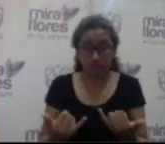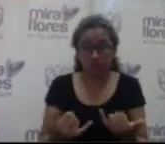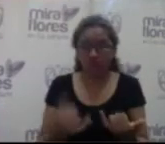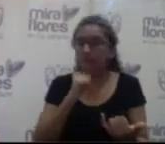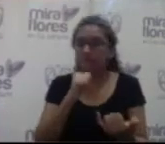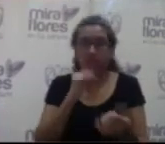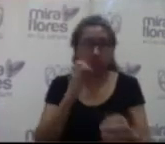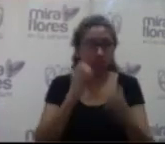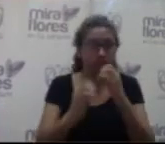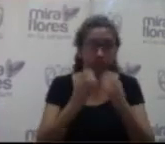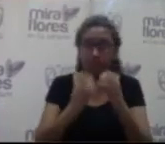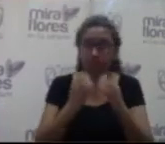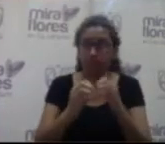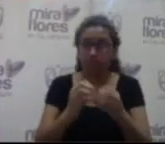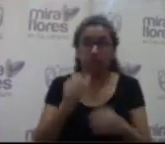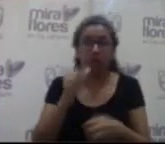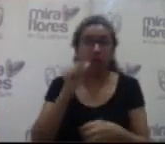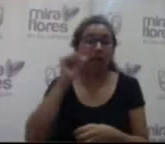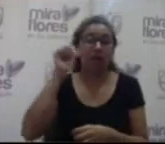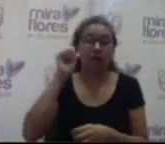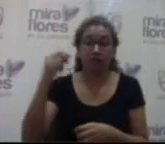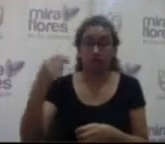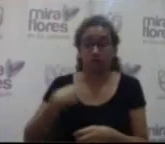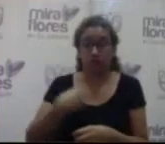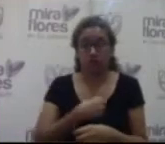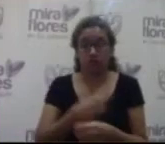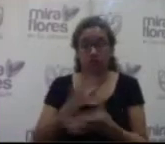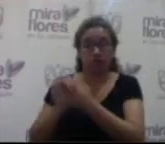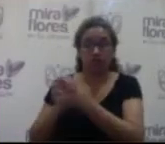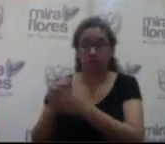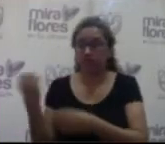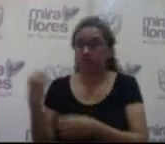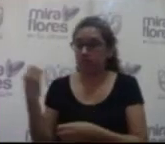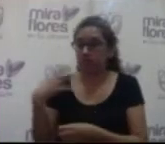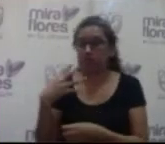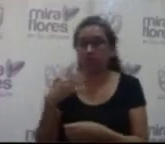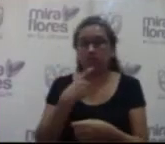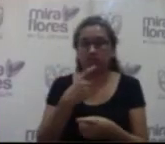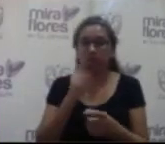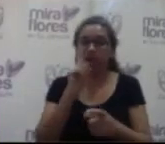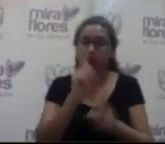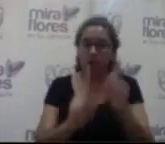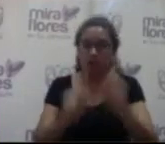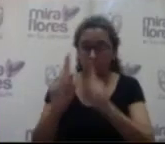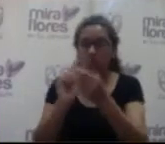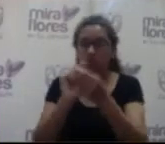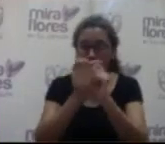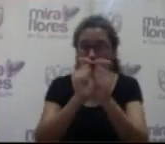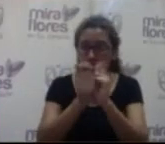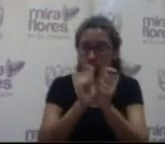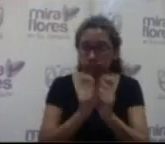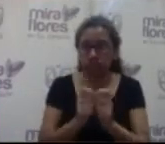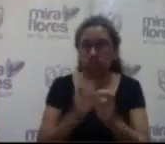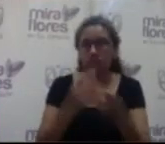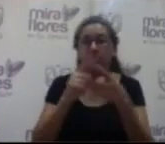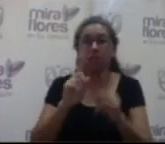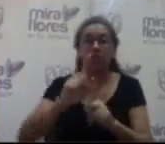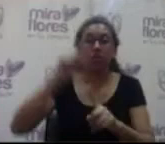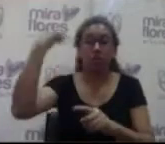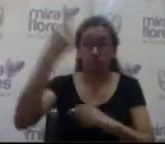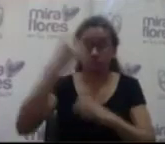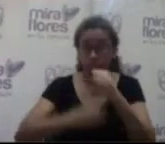intervenidos ayer nuestro amigo el señor Miguel Tuesta nos explicó que hubo una serie de cambios y que ya para el próximo año